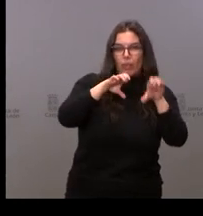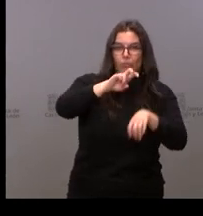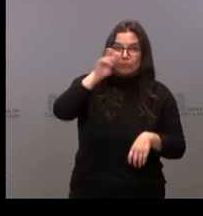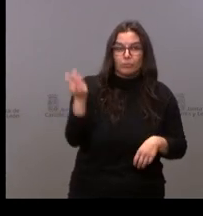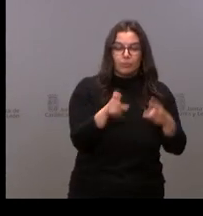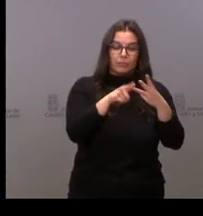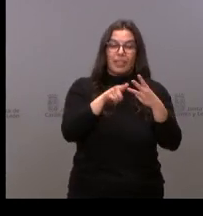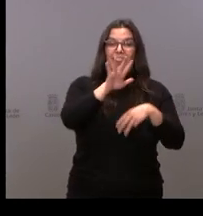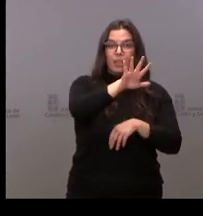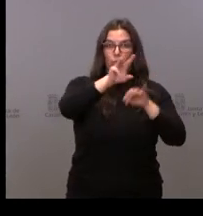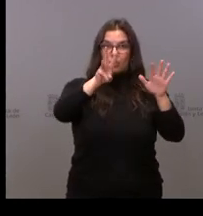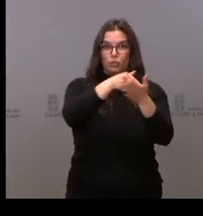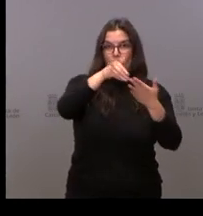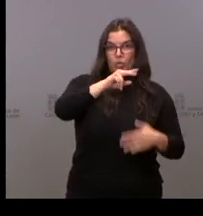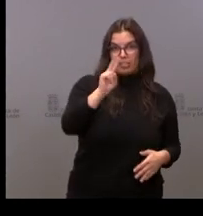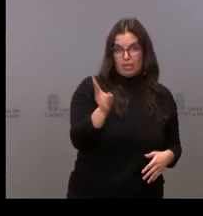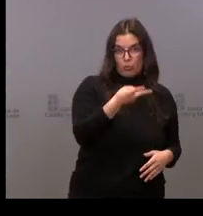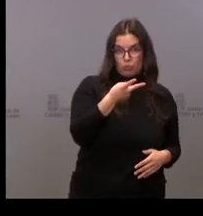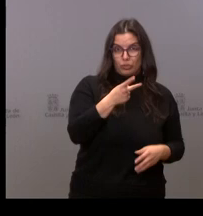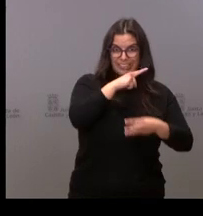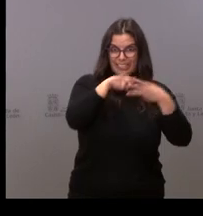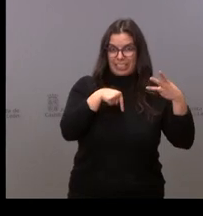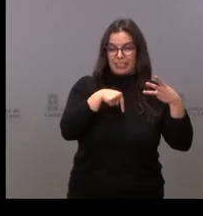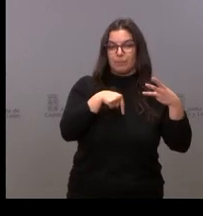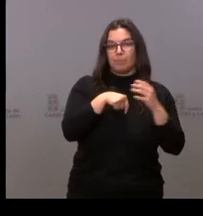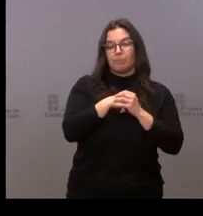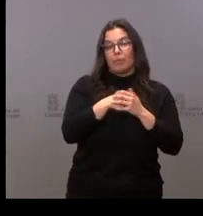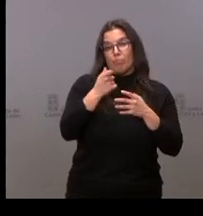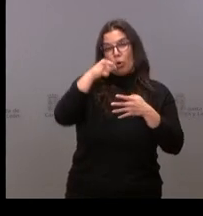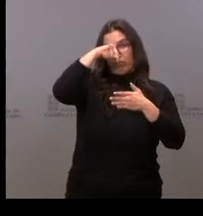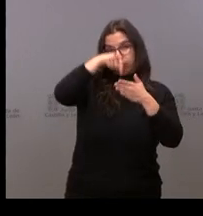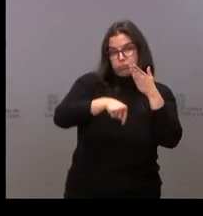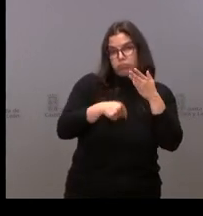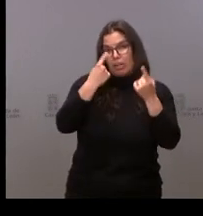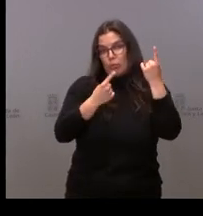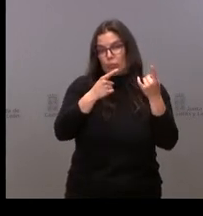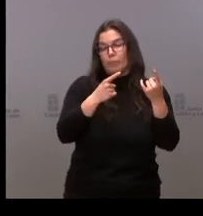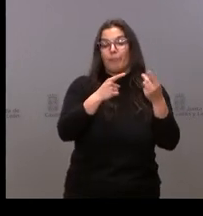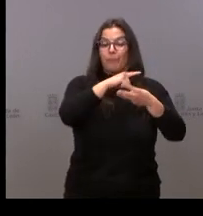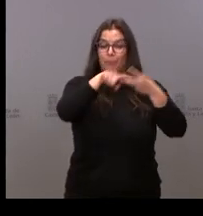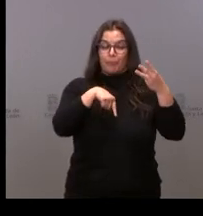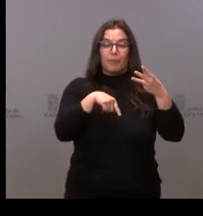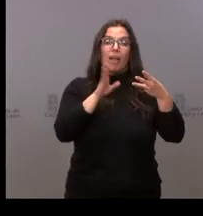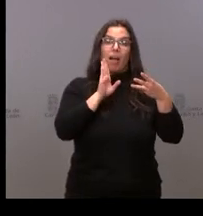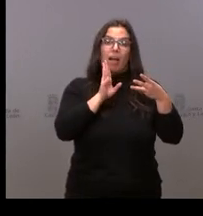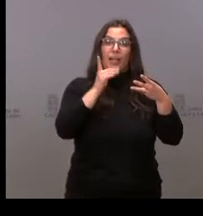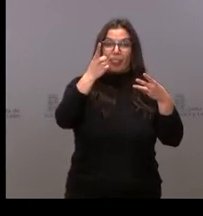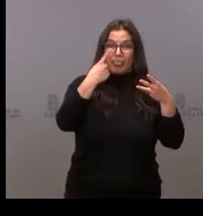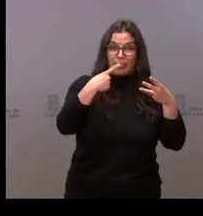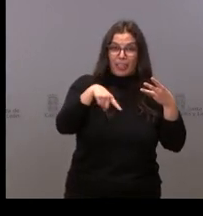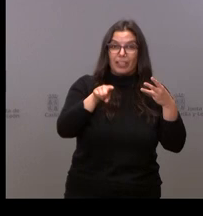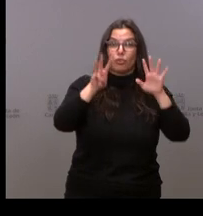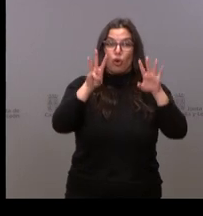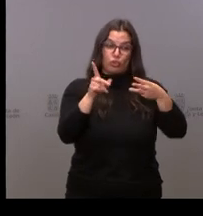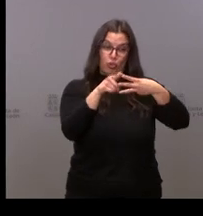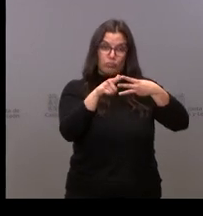58 millones de euros. Por desarrollar alguno de ellos, de los 108 millones de euros de atención